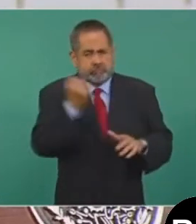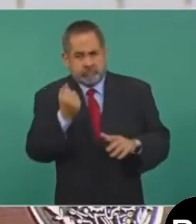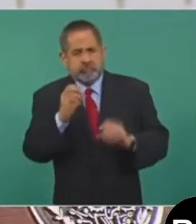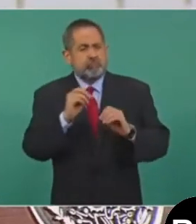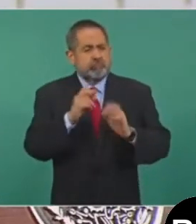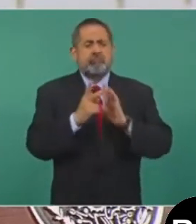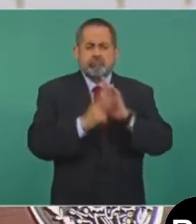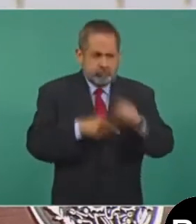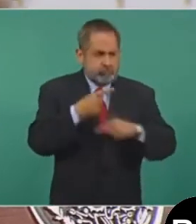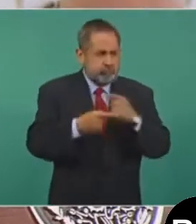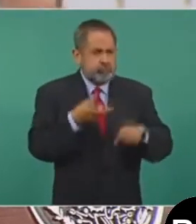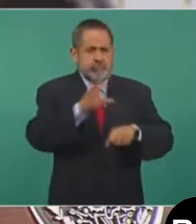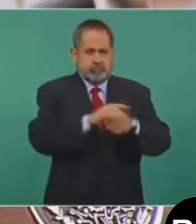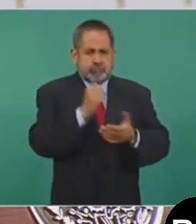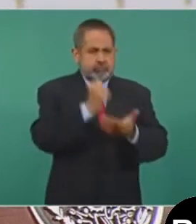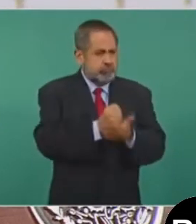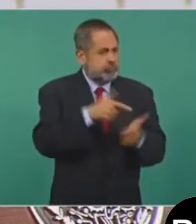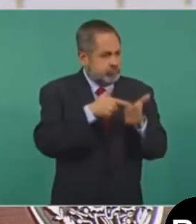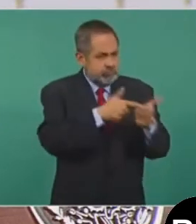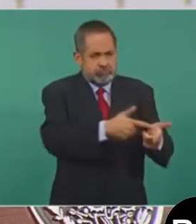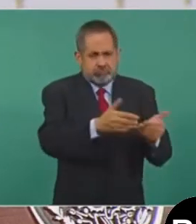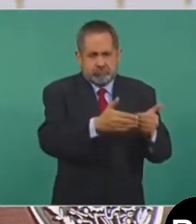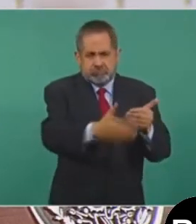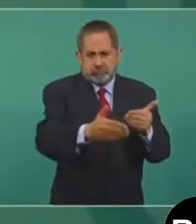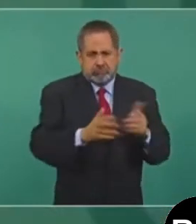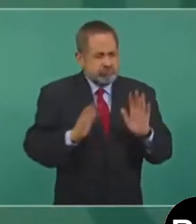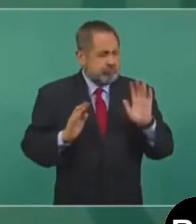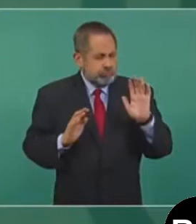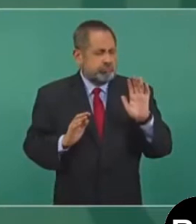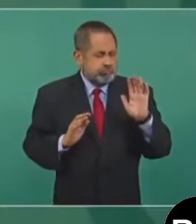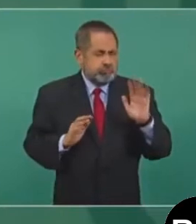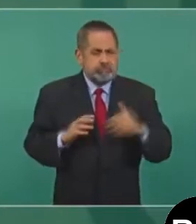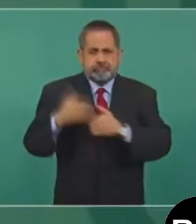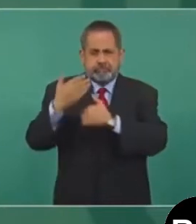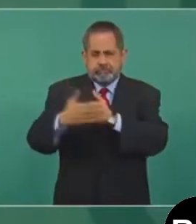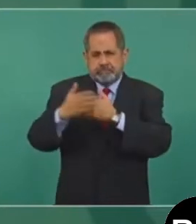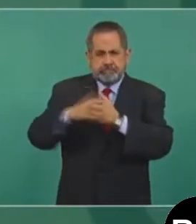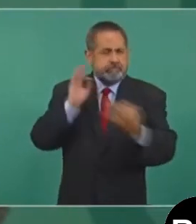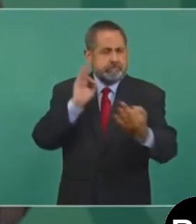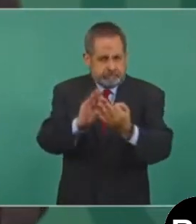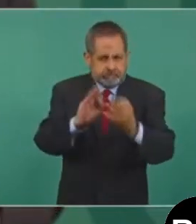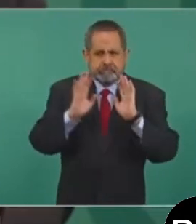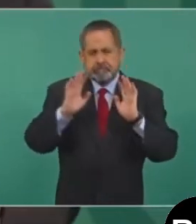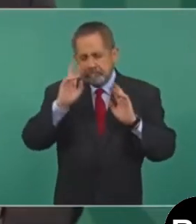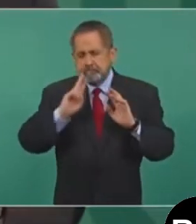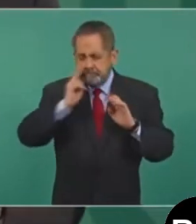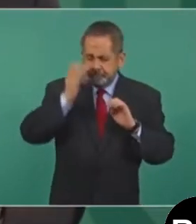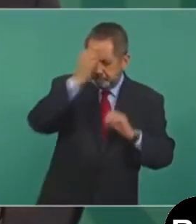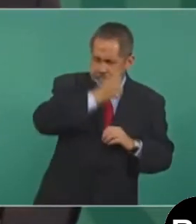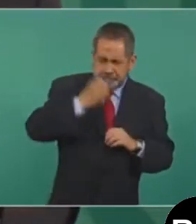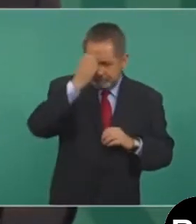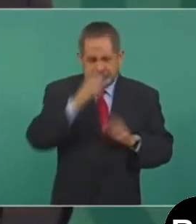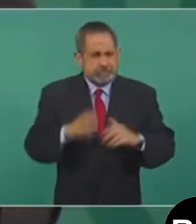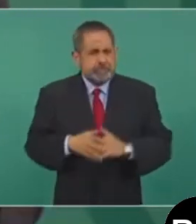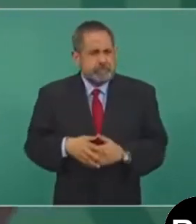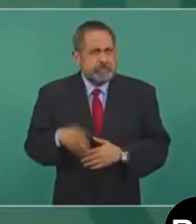refrendar, es decir, que continúe. eso lo vamos a analizar en su momento, pero